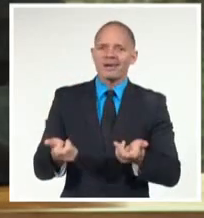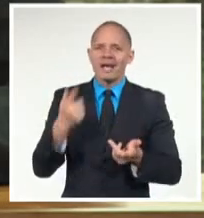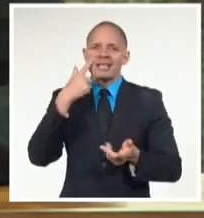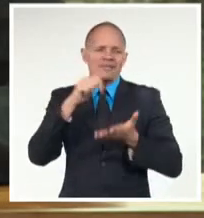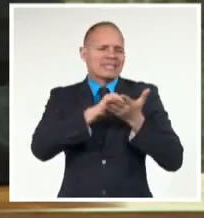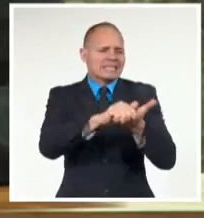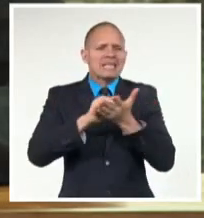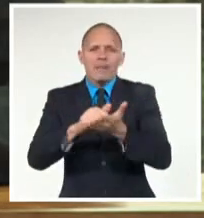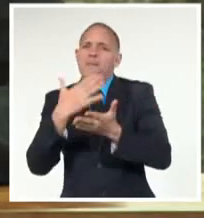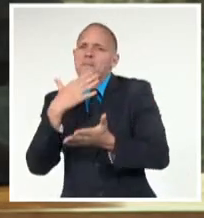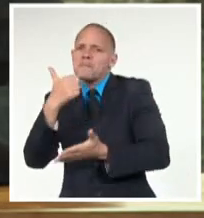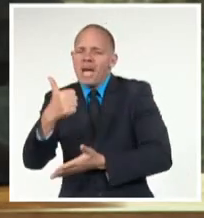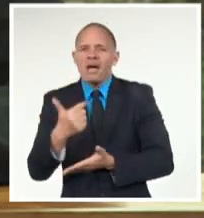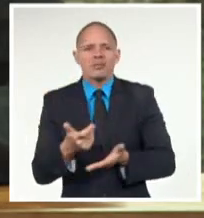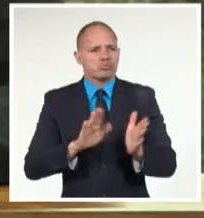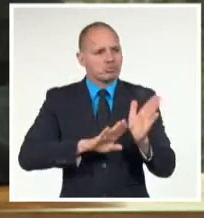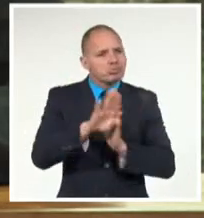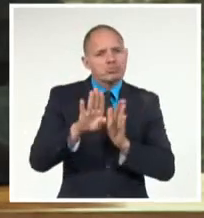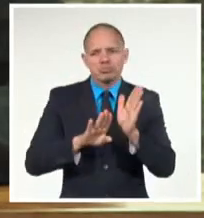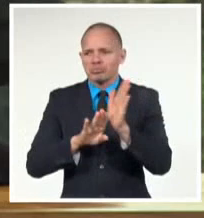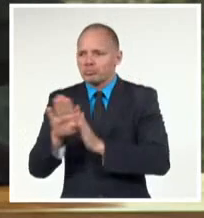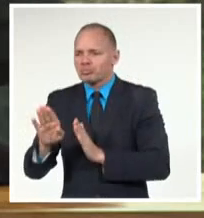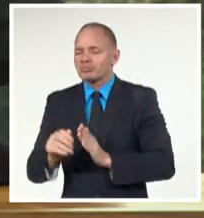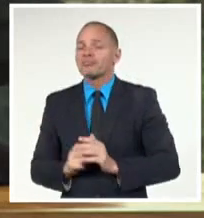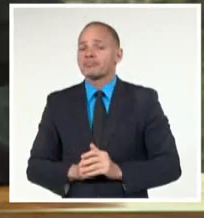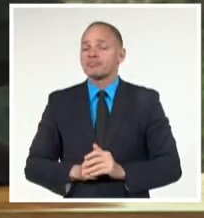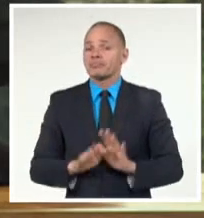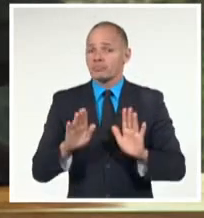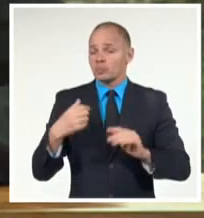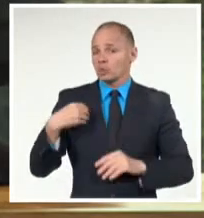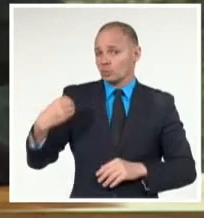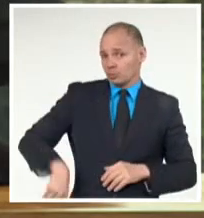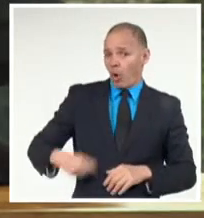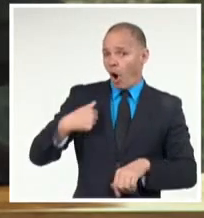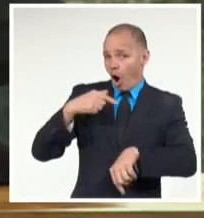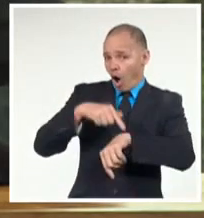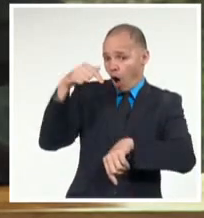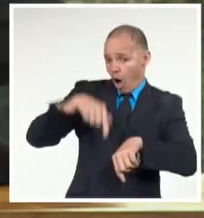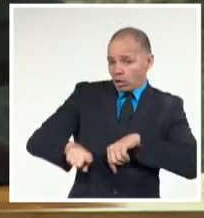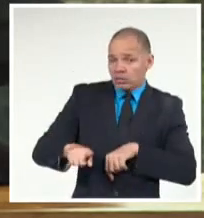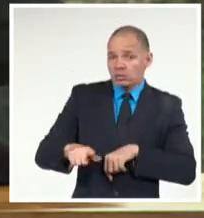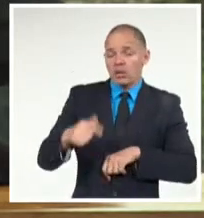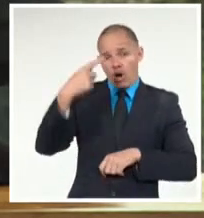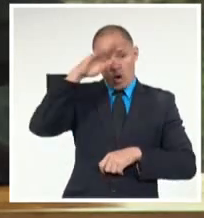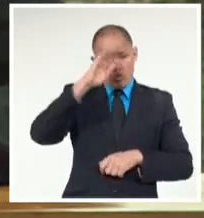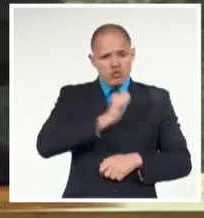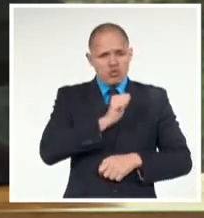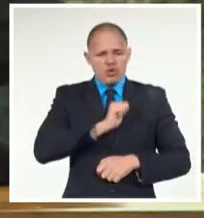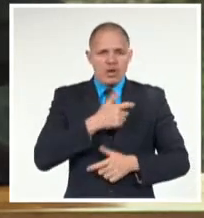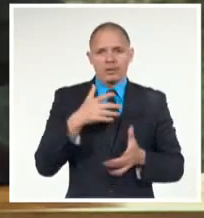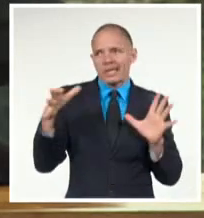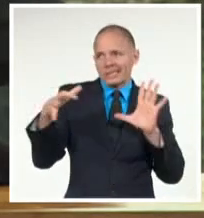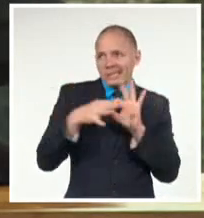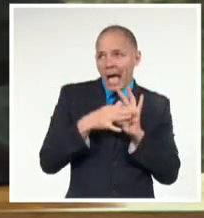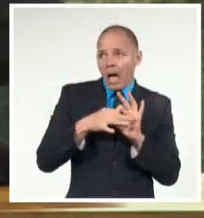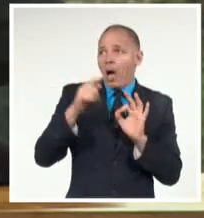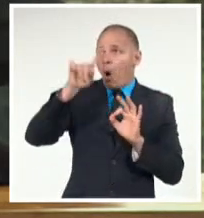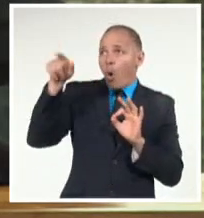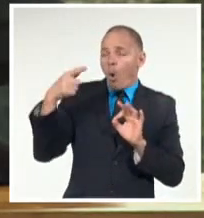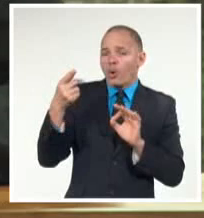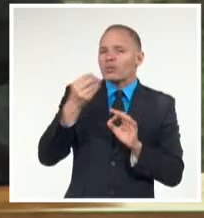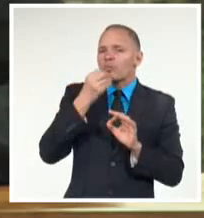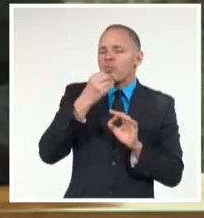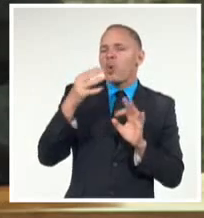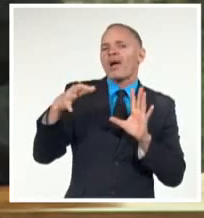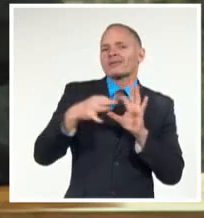Hoy quiero ratificar ante ustedes que es de gran interés para Cuba que los países de la Unión participen en nuestro desarrollo económico y social a corto,